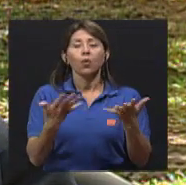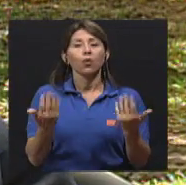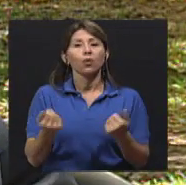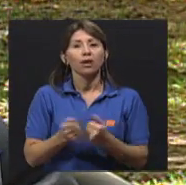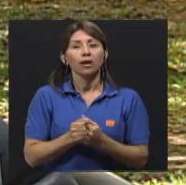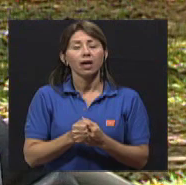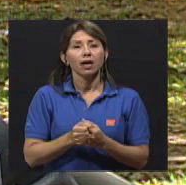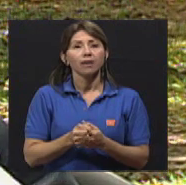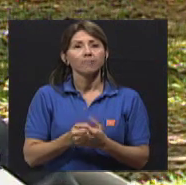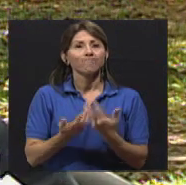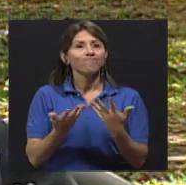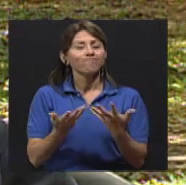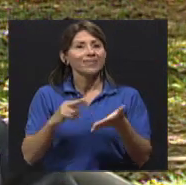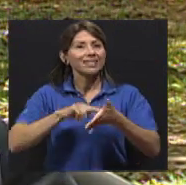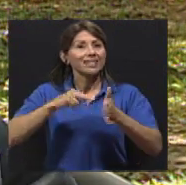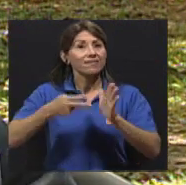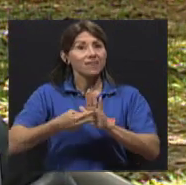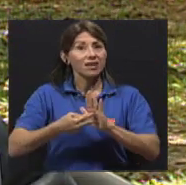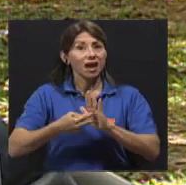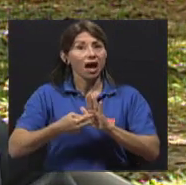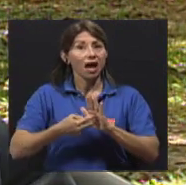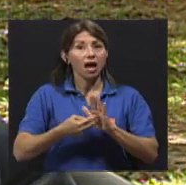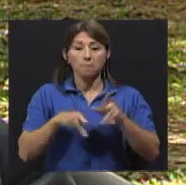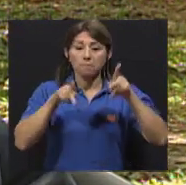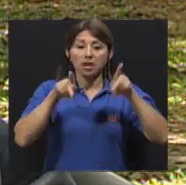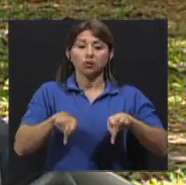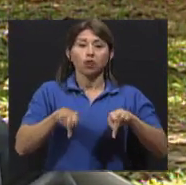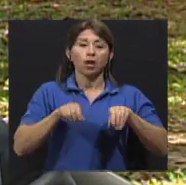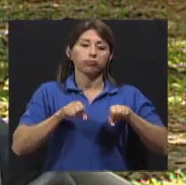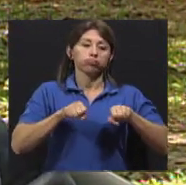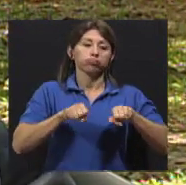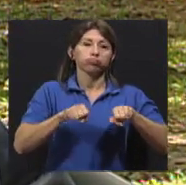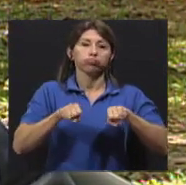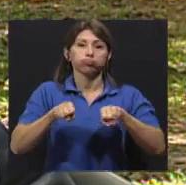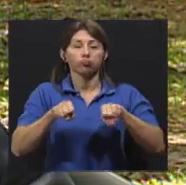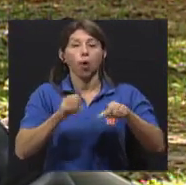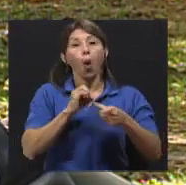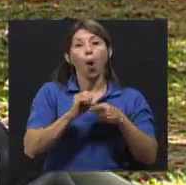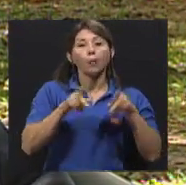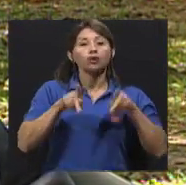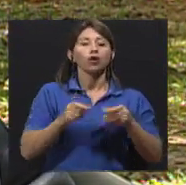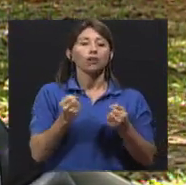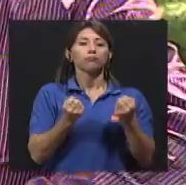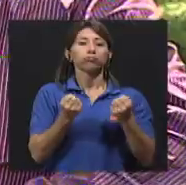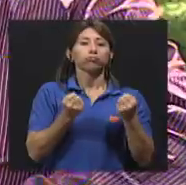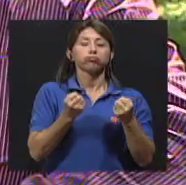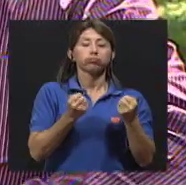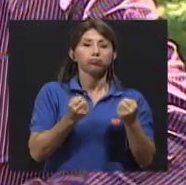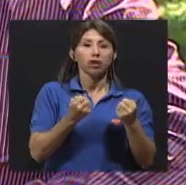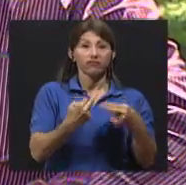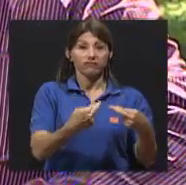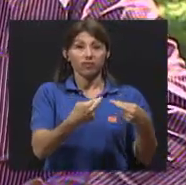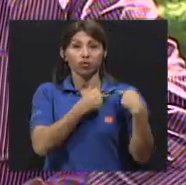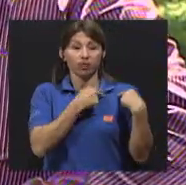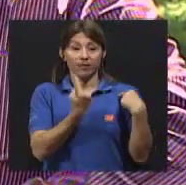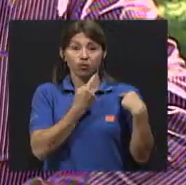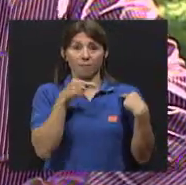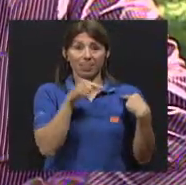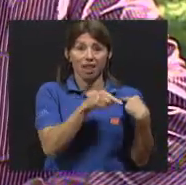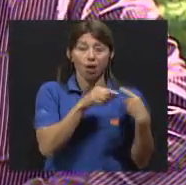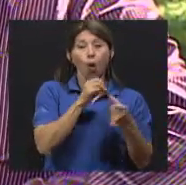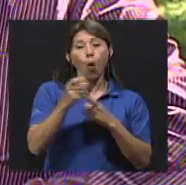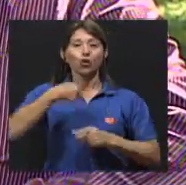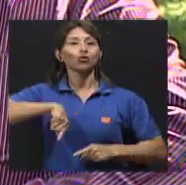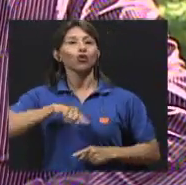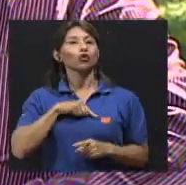Es decir, si la responsabilidad es solo el conductor o los peatones como tal tenemos responsabilidades que asumir. Sí, en realidad